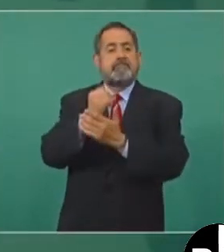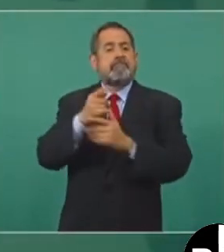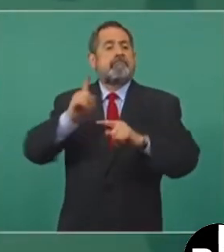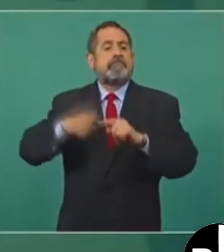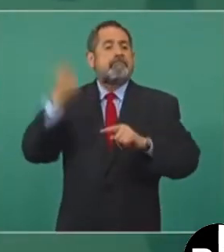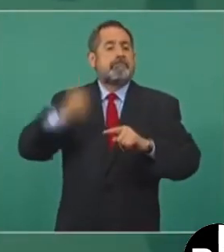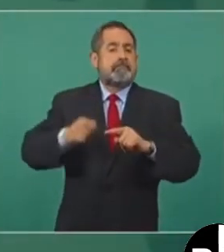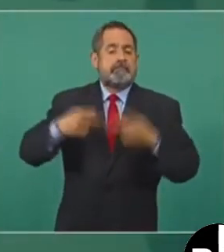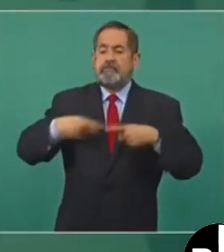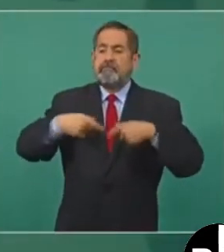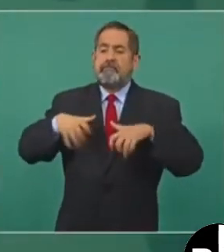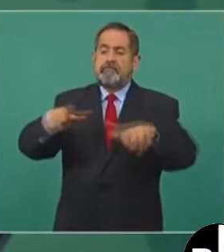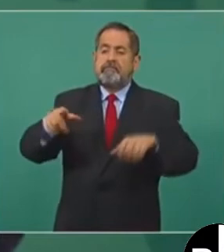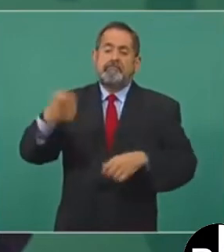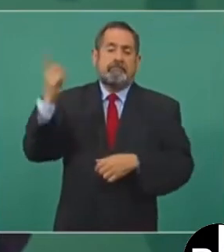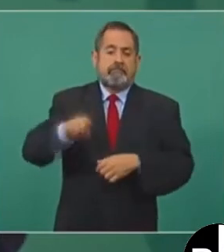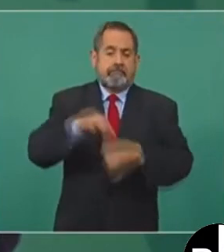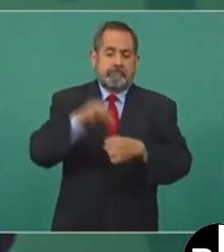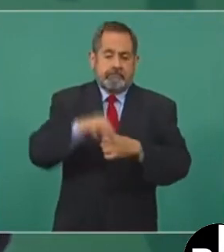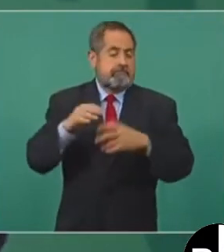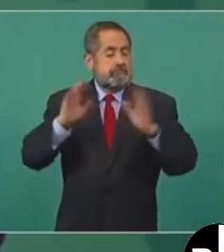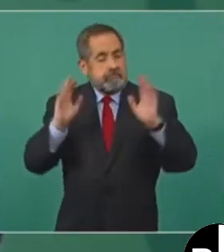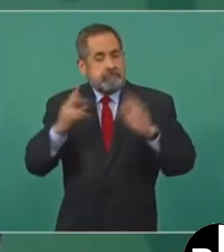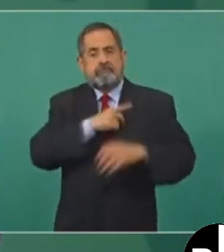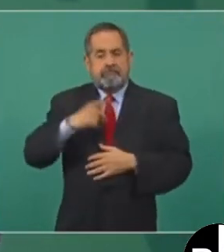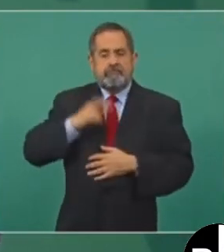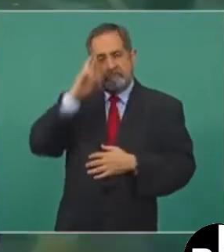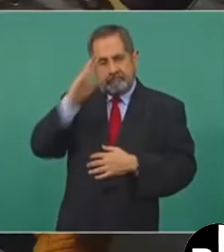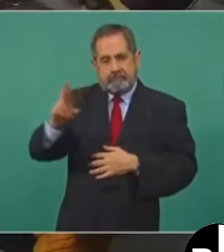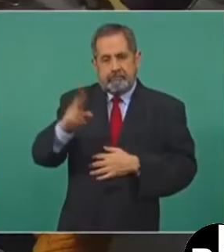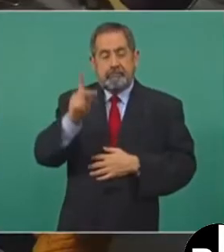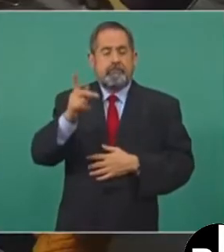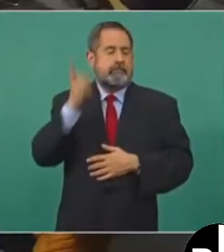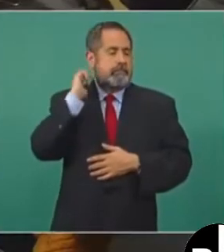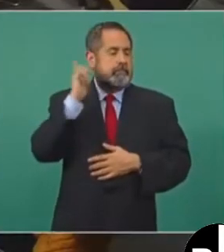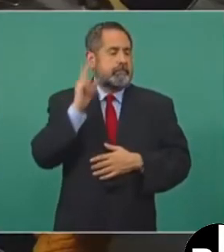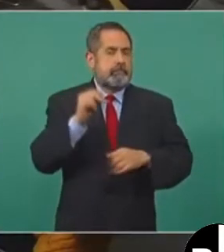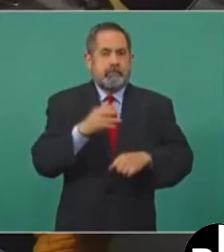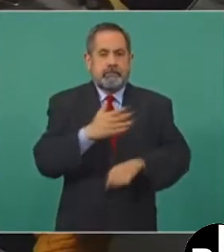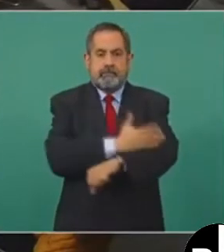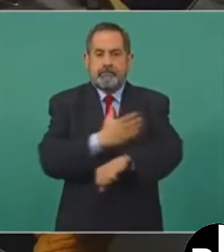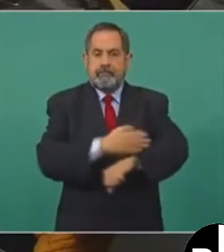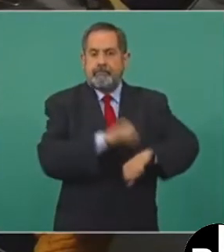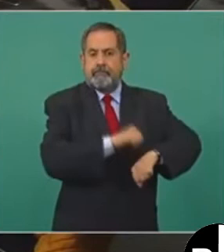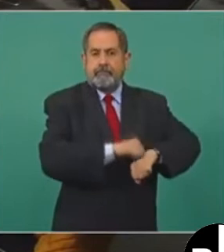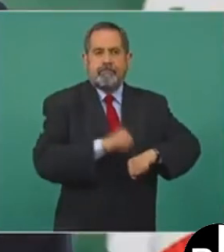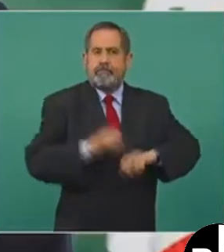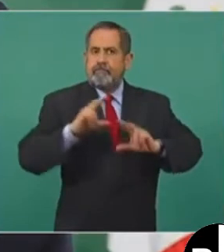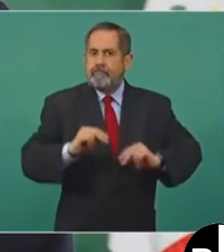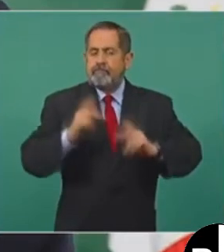y hay que respetar, pero tocó madera.